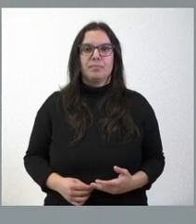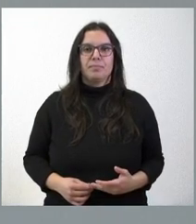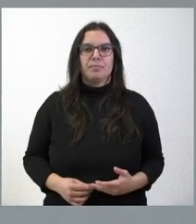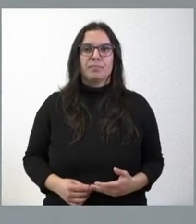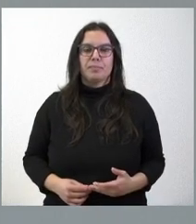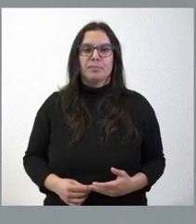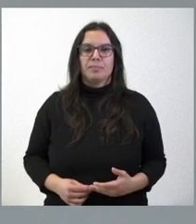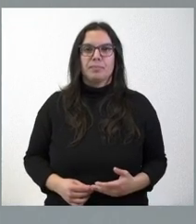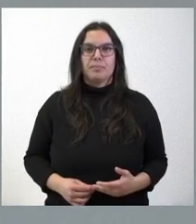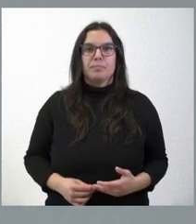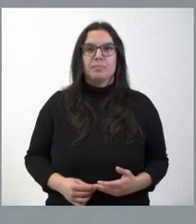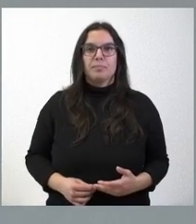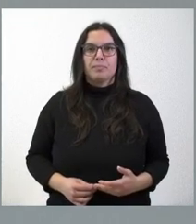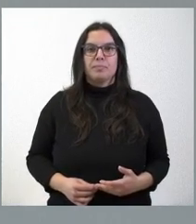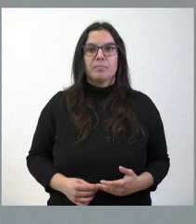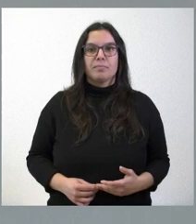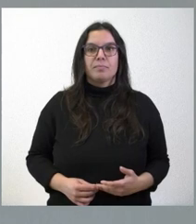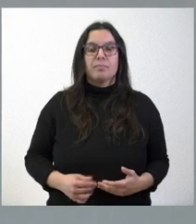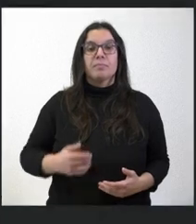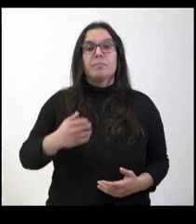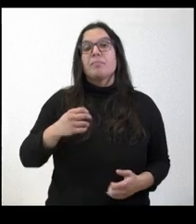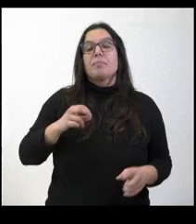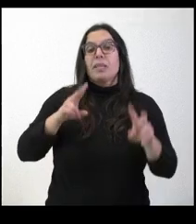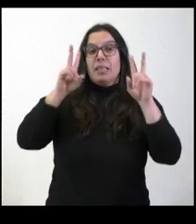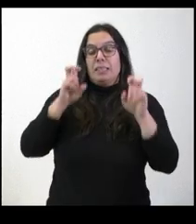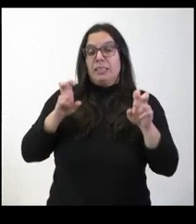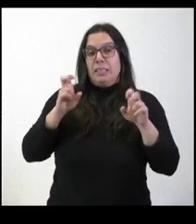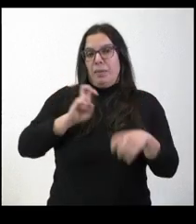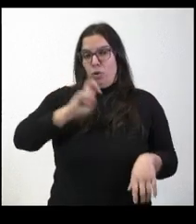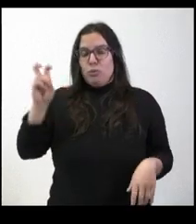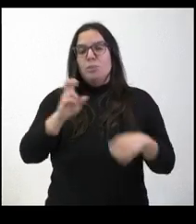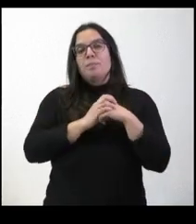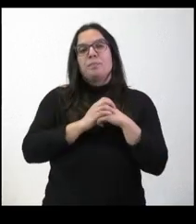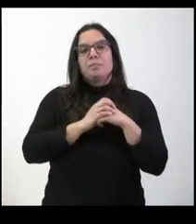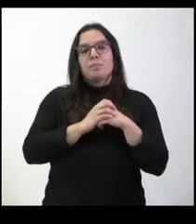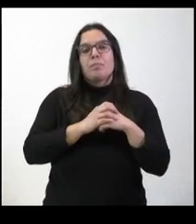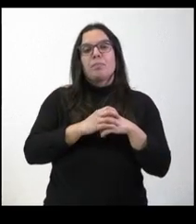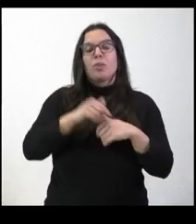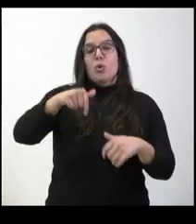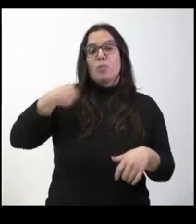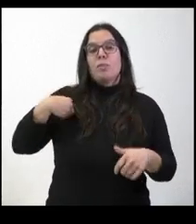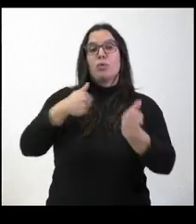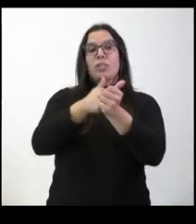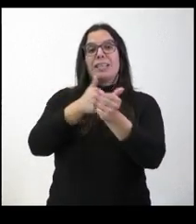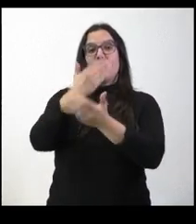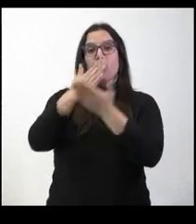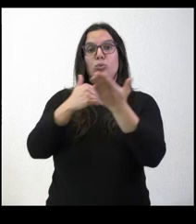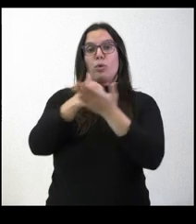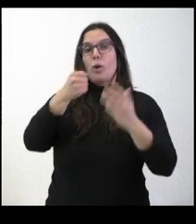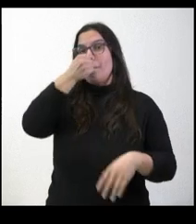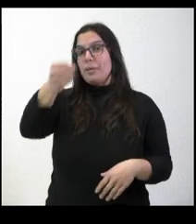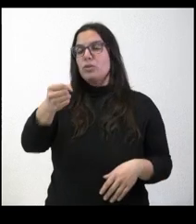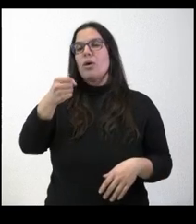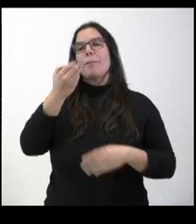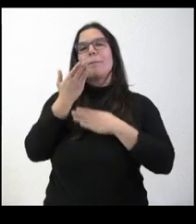Sí, si no hay más preguntas sobre este asunto. Yo quería preguntarle hoy mismo el secretario autonómico del PSOE ha presentado una